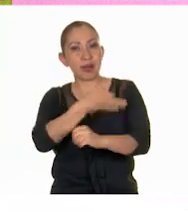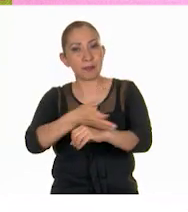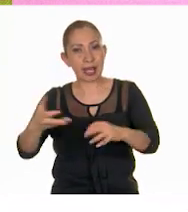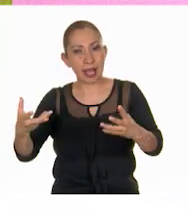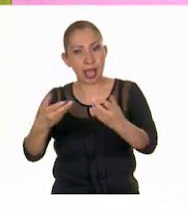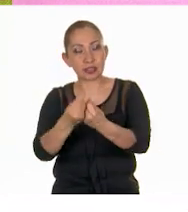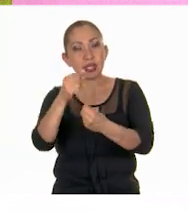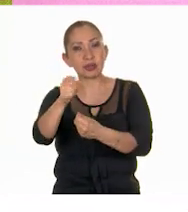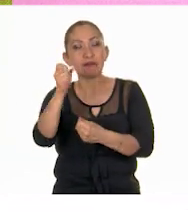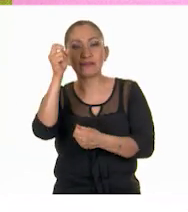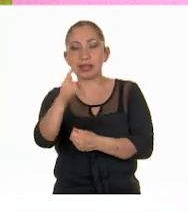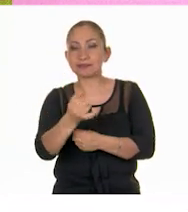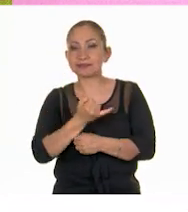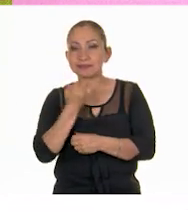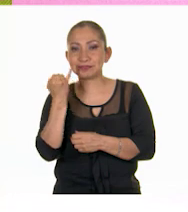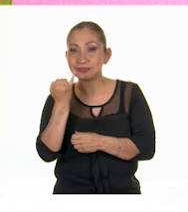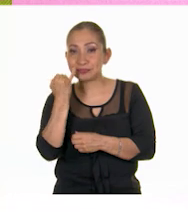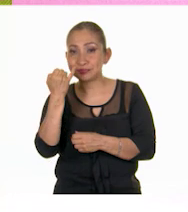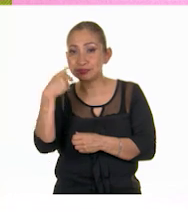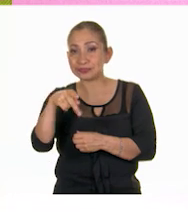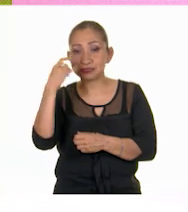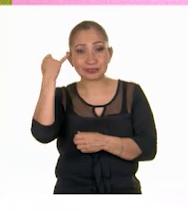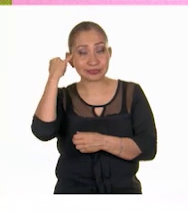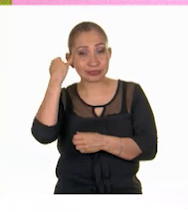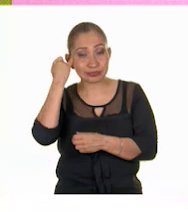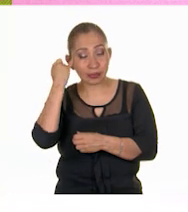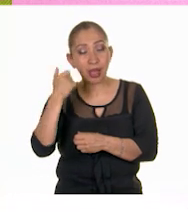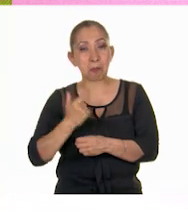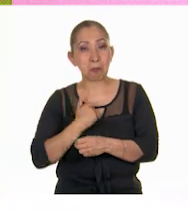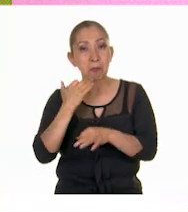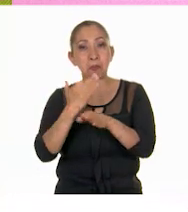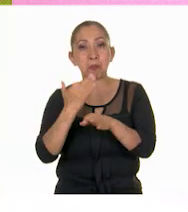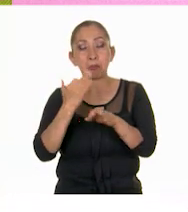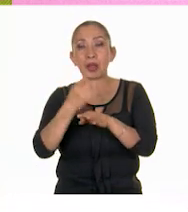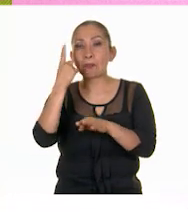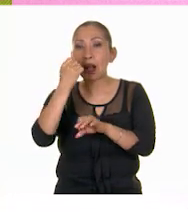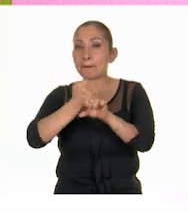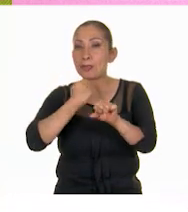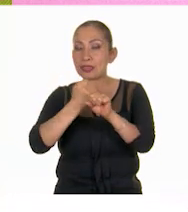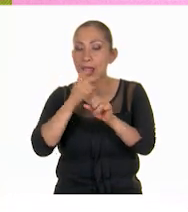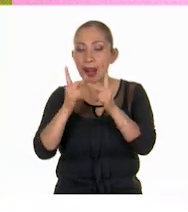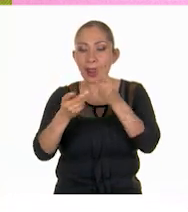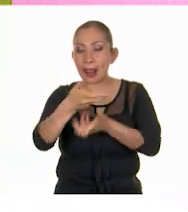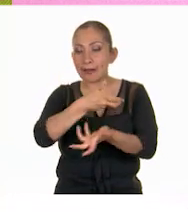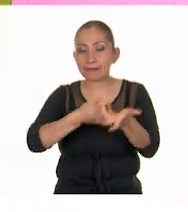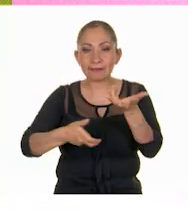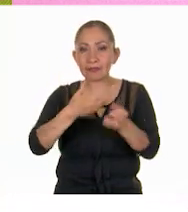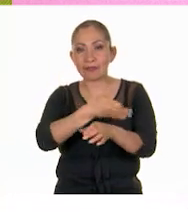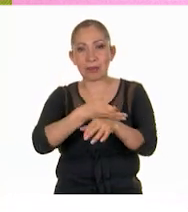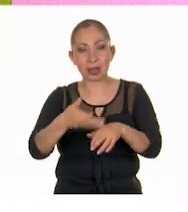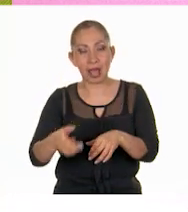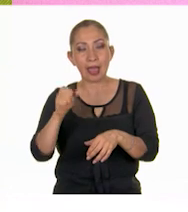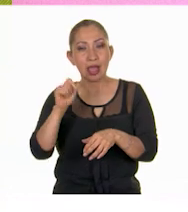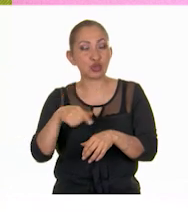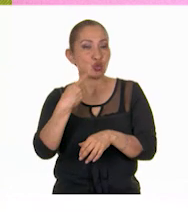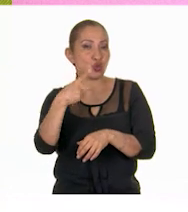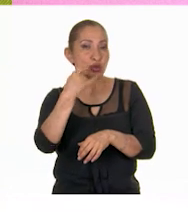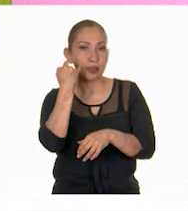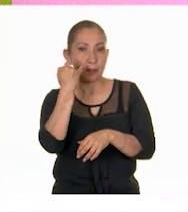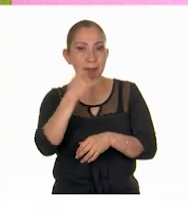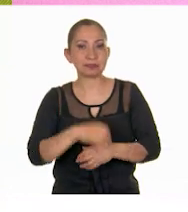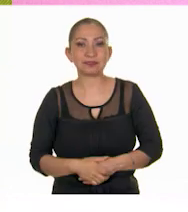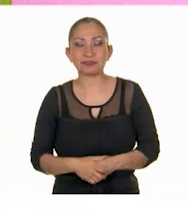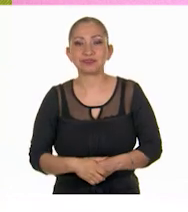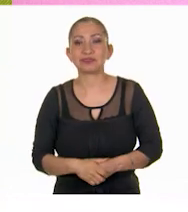familia. Si tienes la fortuna de hablar una lengua indígena, aprovecha también este momento para practicarla y platica con tu familia en tu lengua